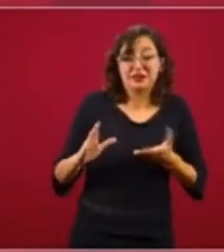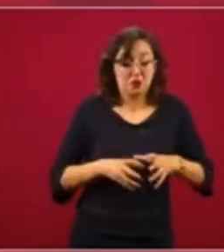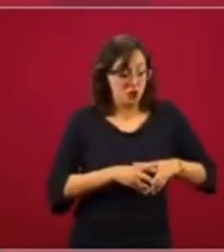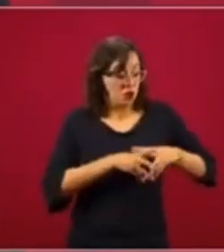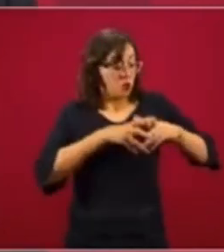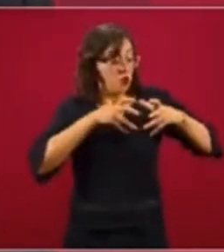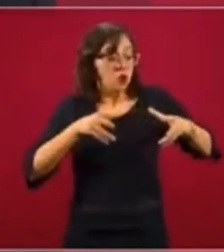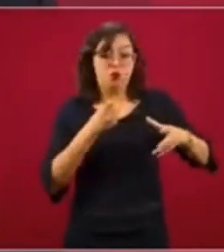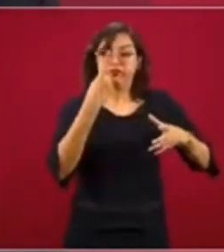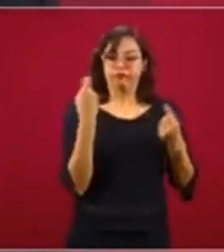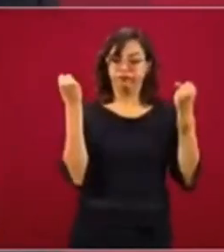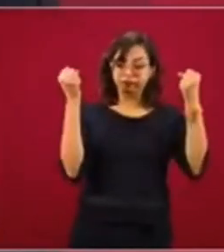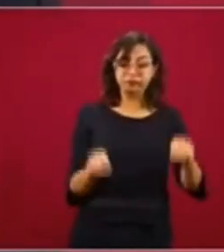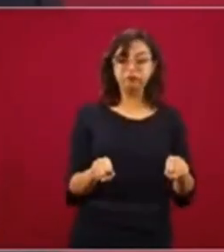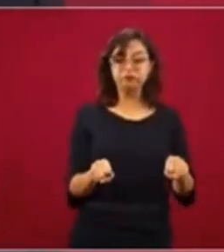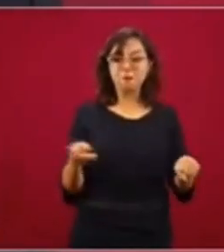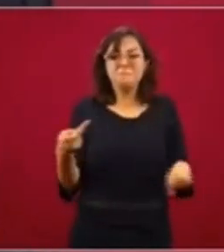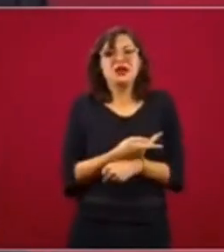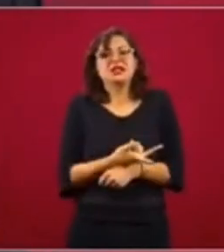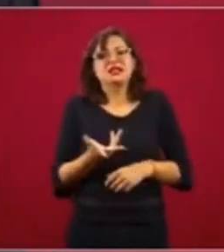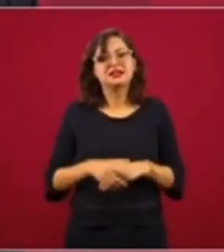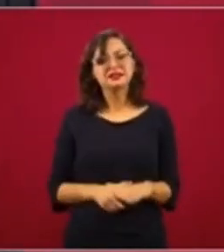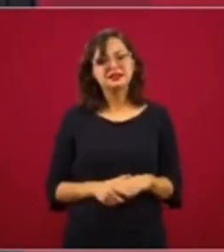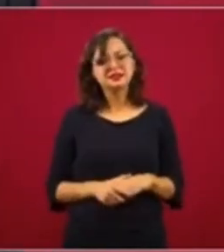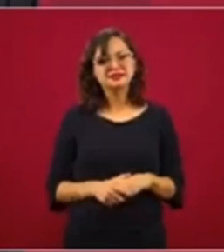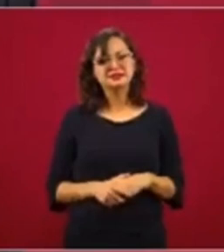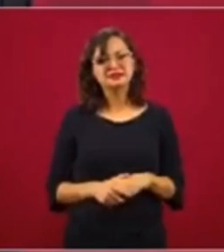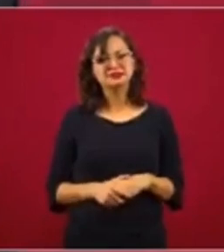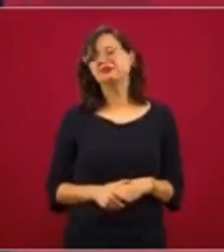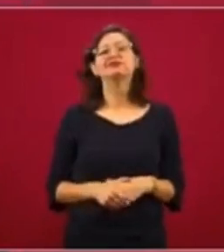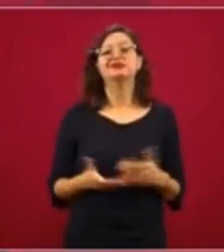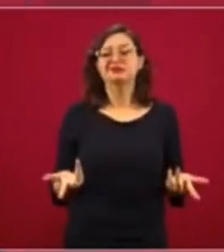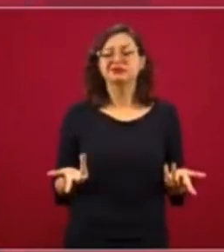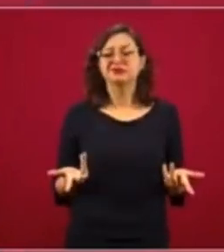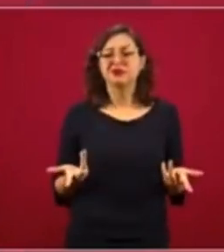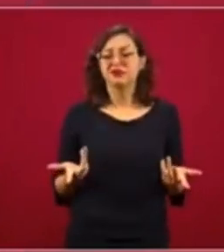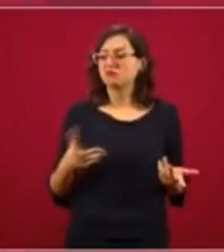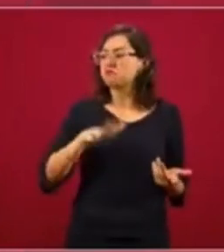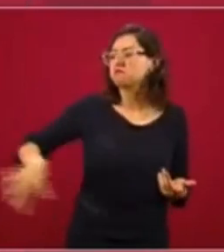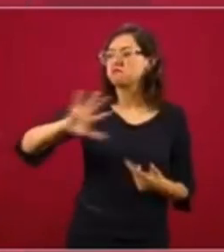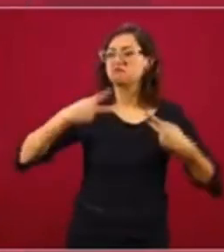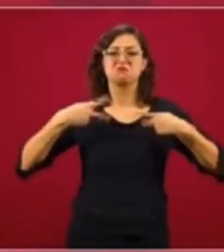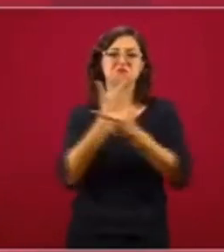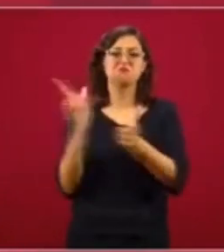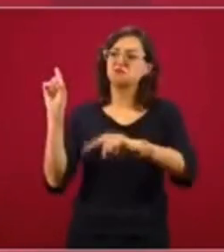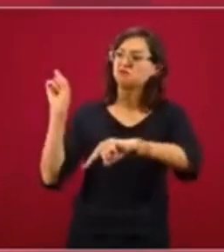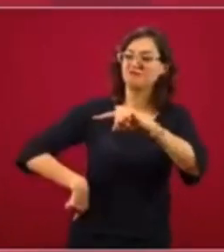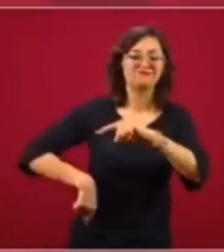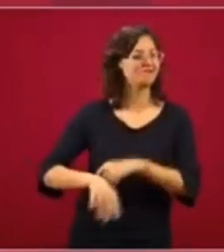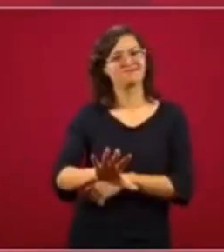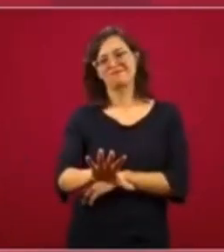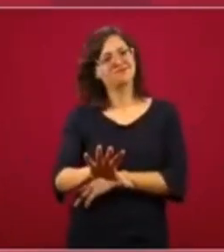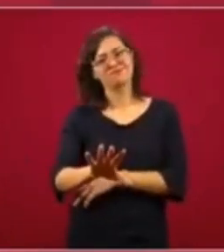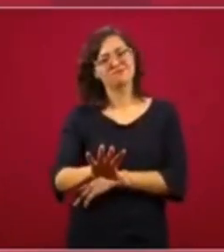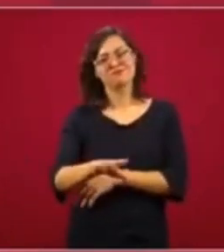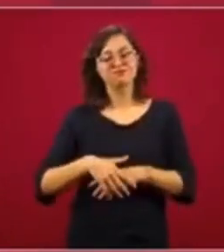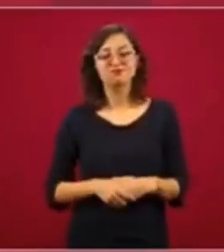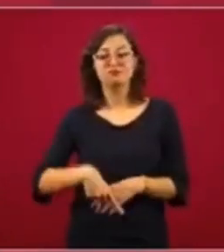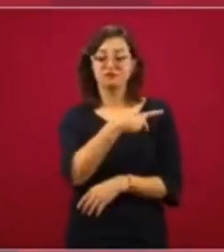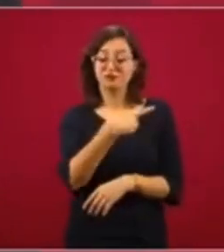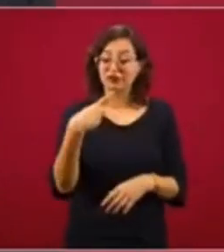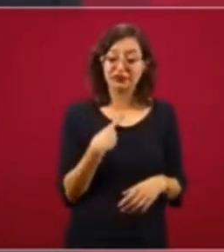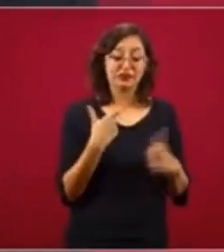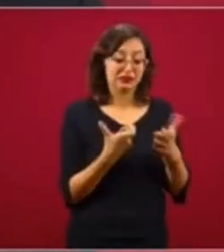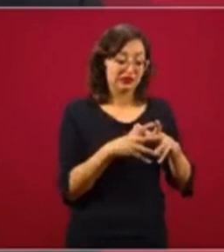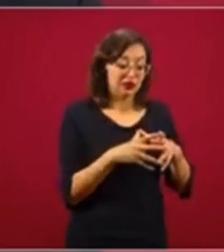con una dictadura, pues qué cosa es lo que se está sacrificando la libertad. Y eso no. Tiene que haber